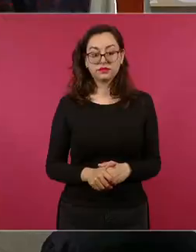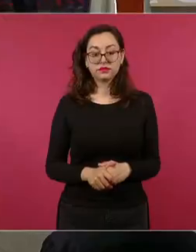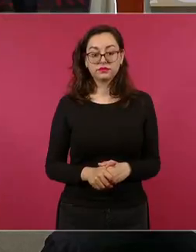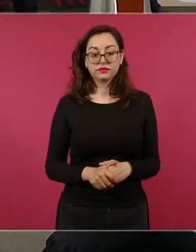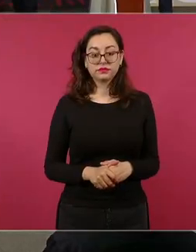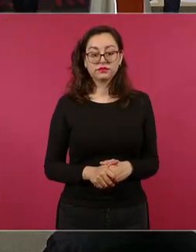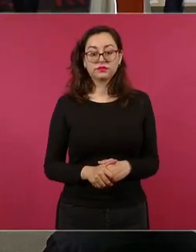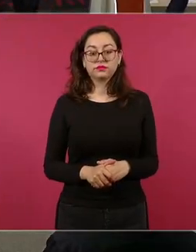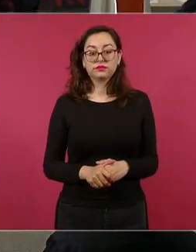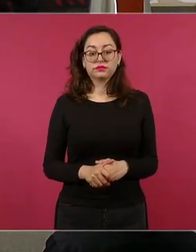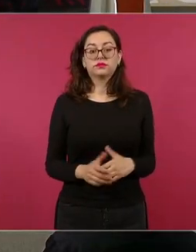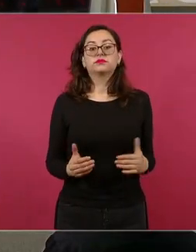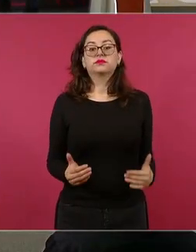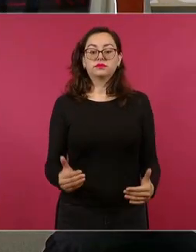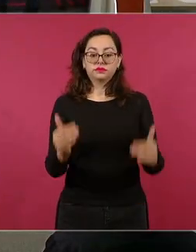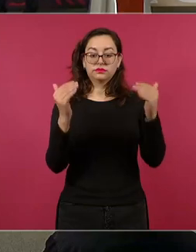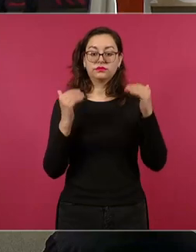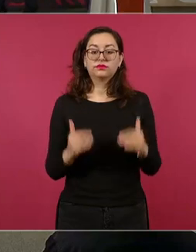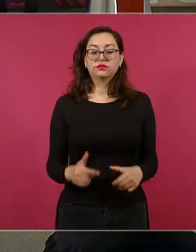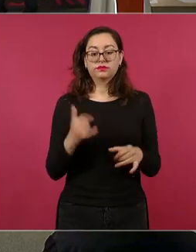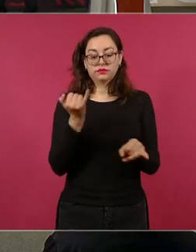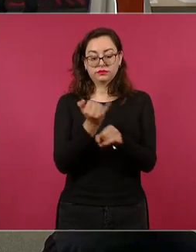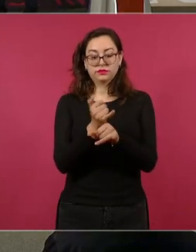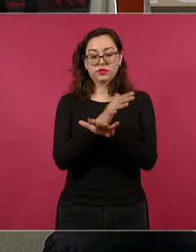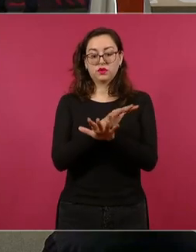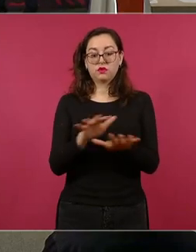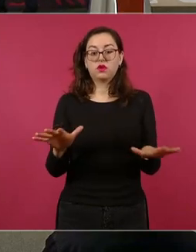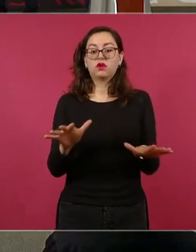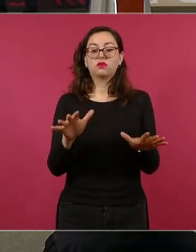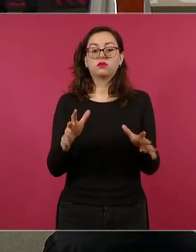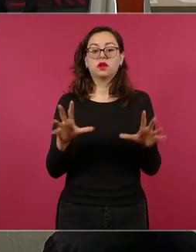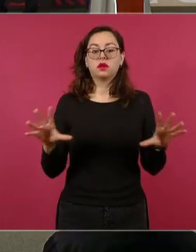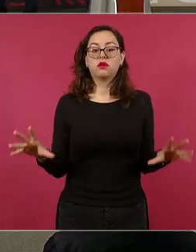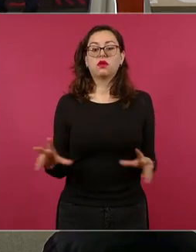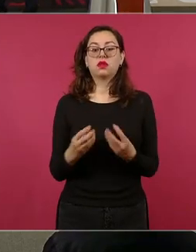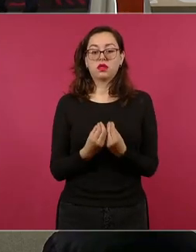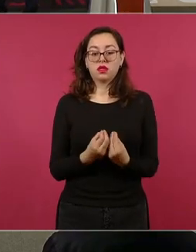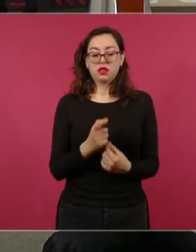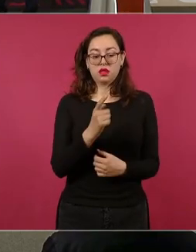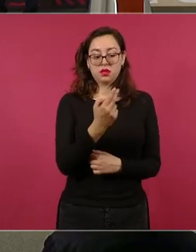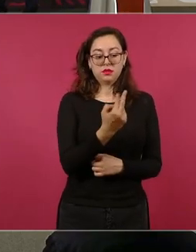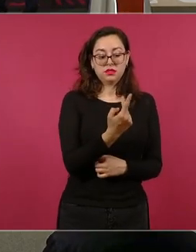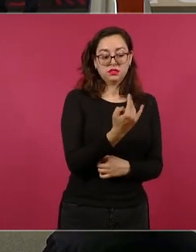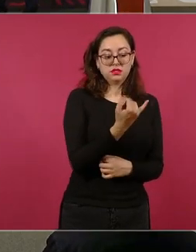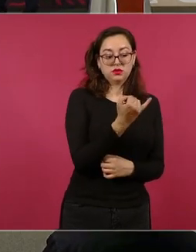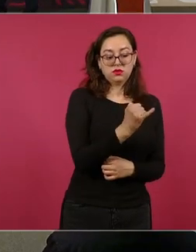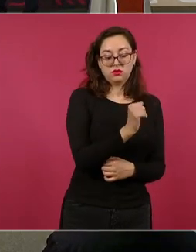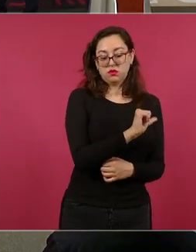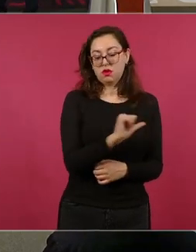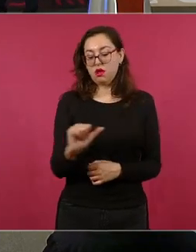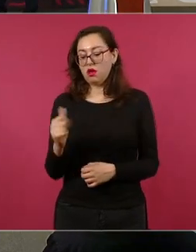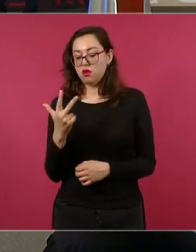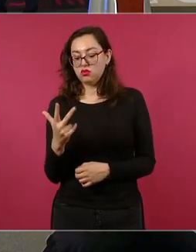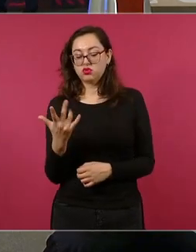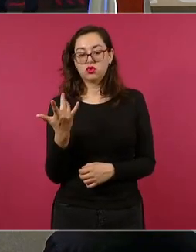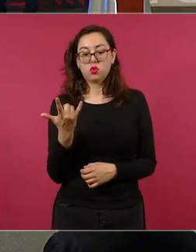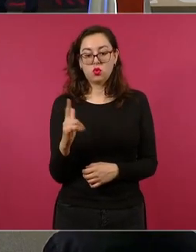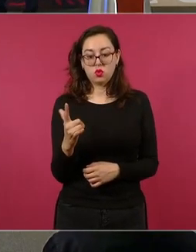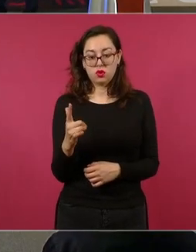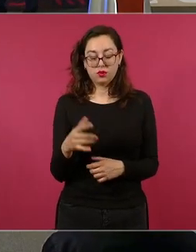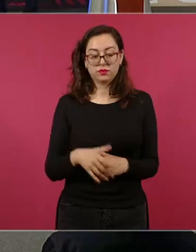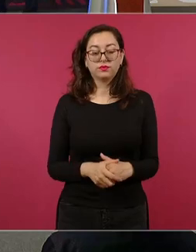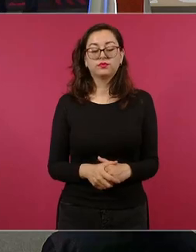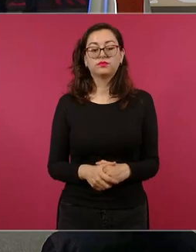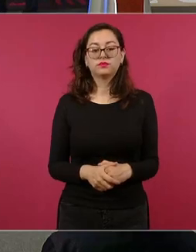A continuación vamos a dar al informe de seguridad conjunto del 25 de junio al 8 de julio. La que sigue.